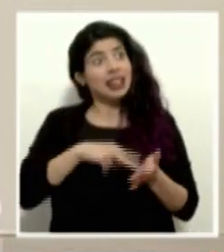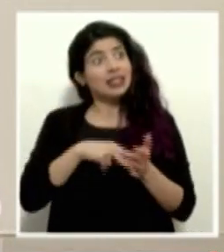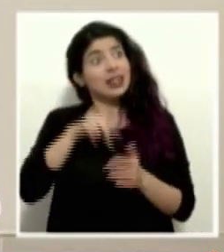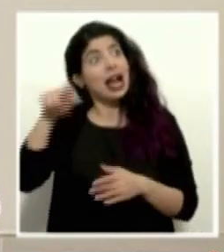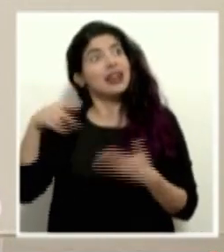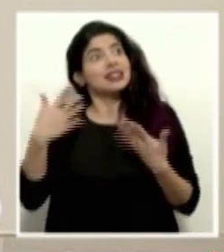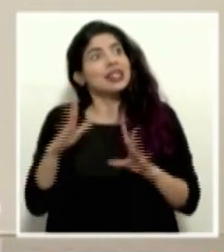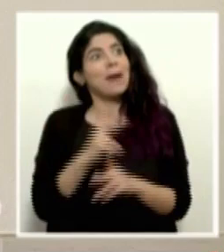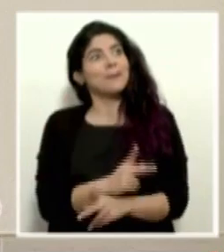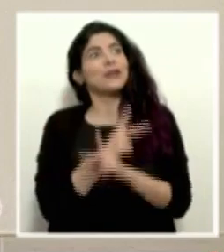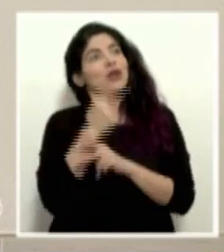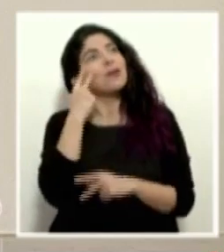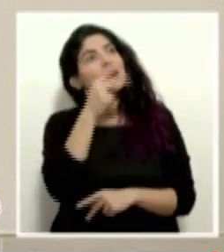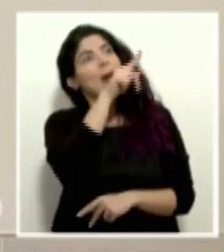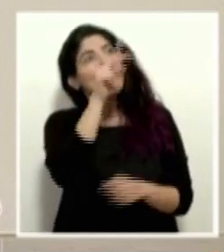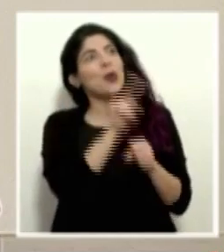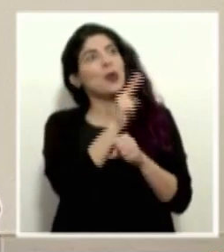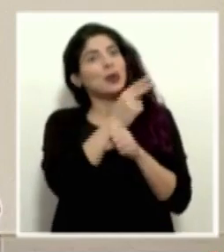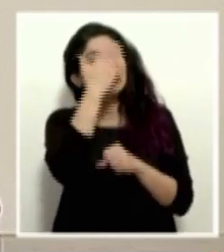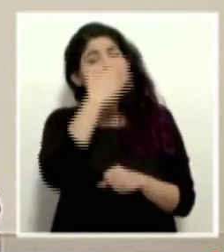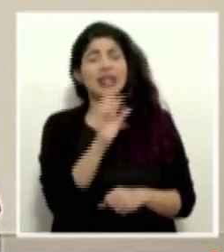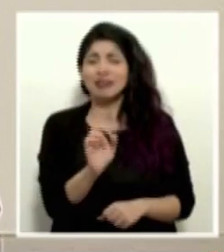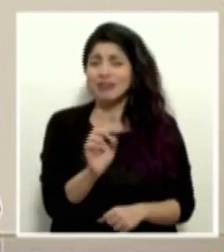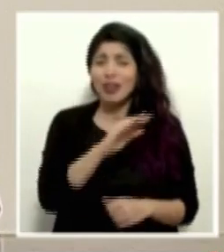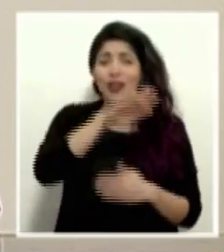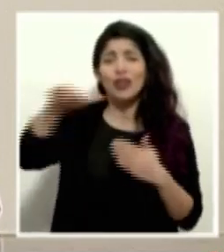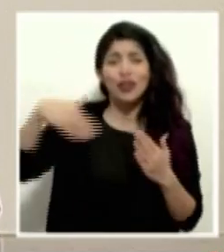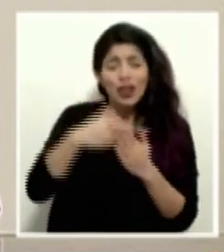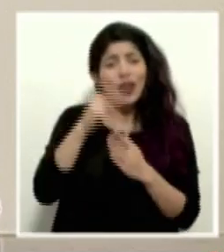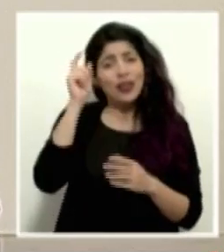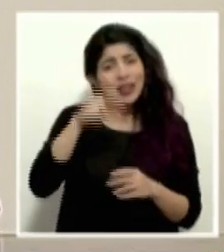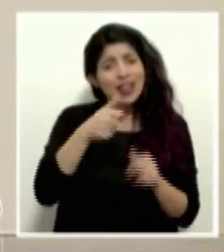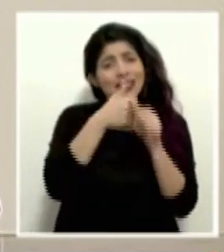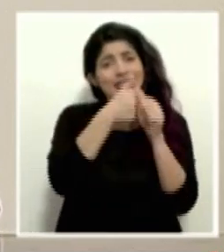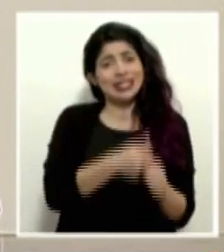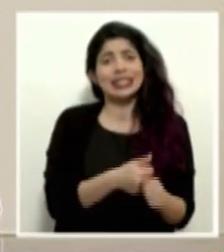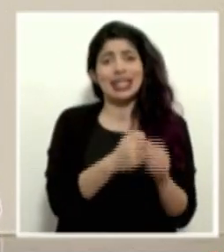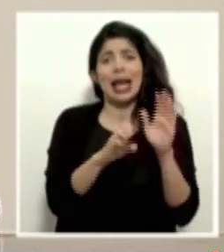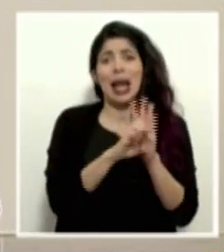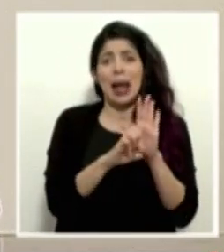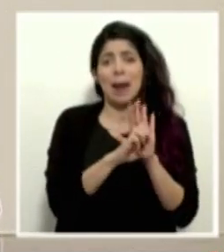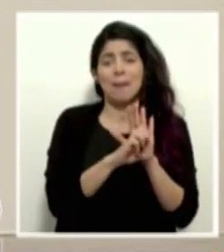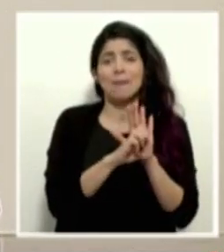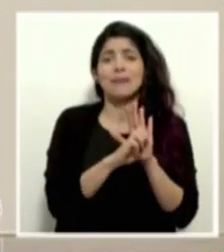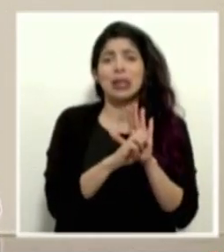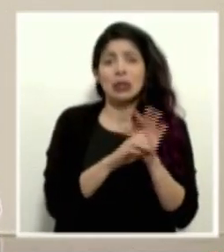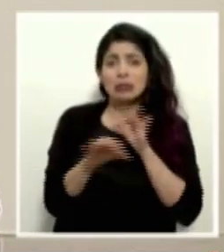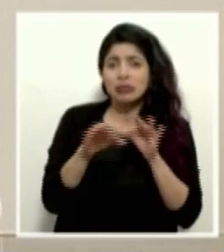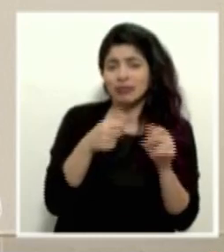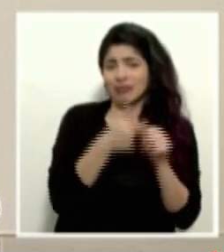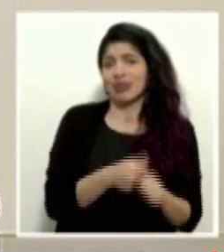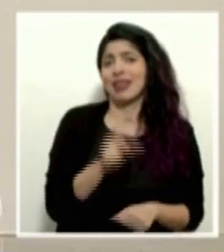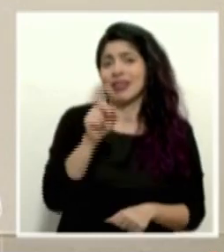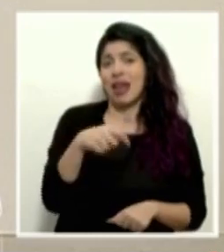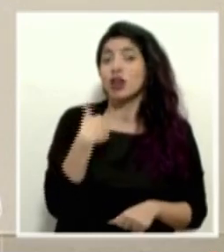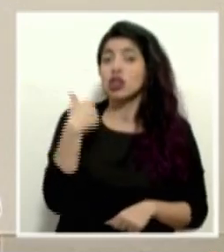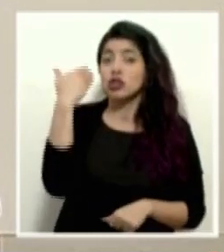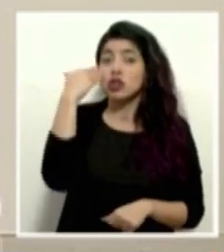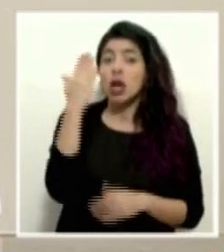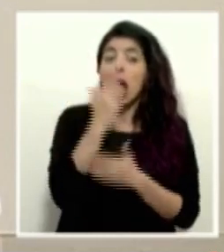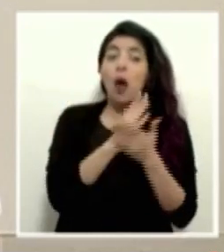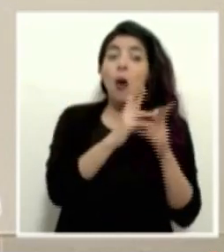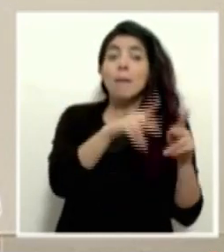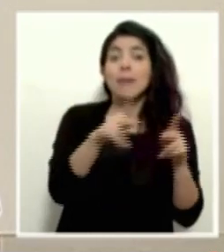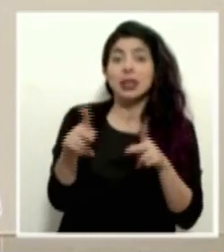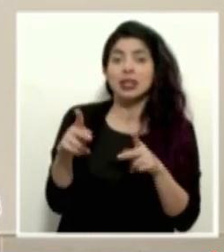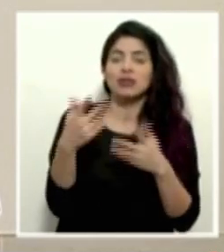país está protegido. Es que de verdad que todos tenemos que seguir el ejemplo, todos tenemos que seguir las indicaciones y pues yo sé que hay un sector de la